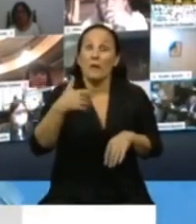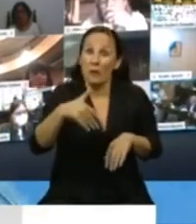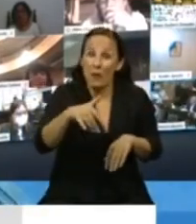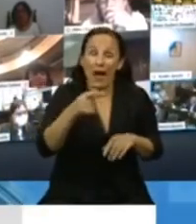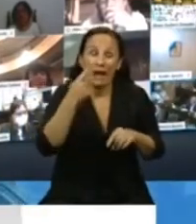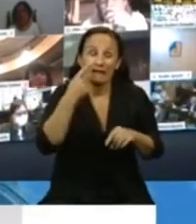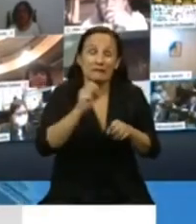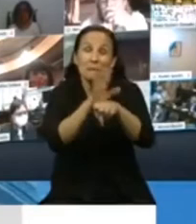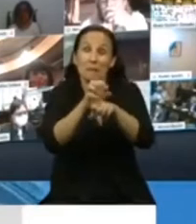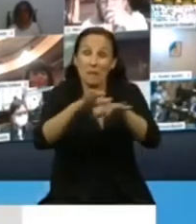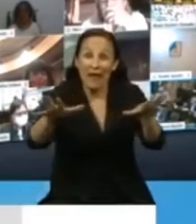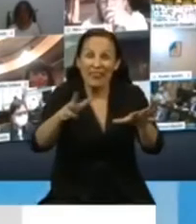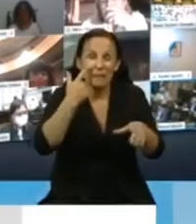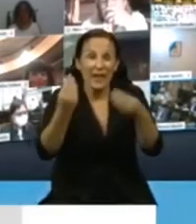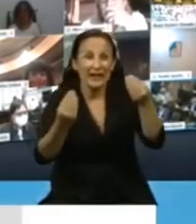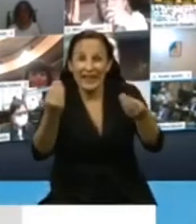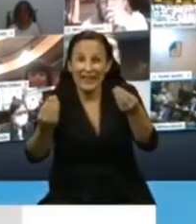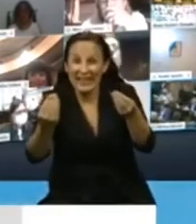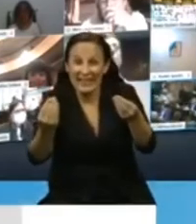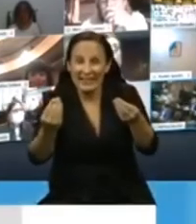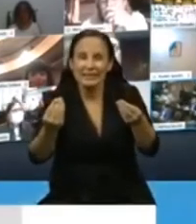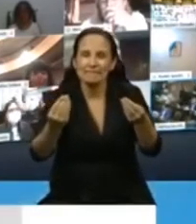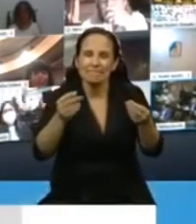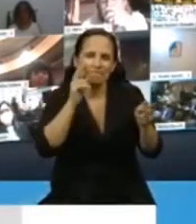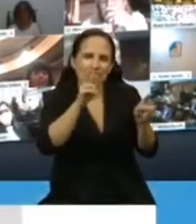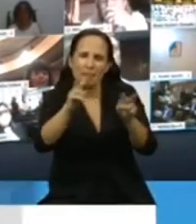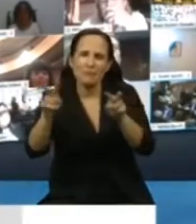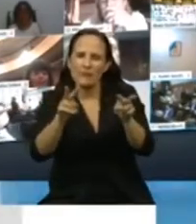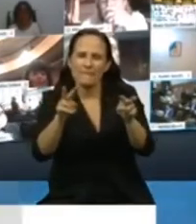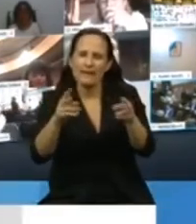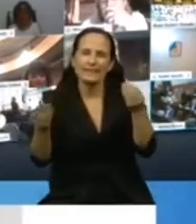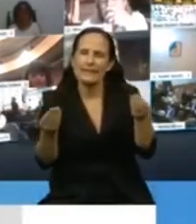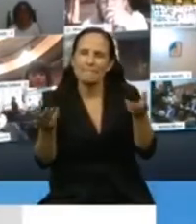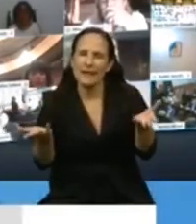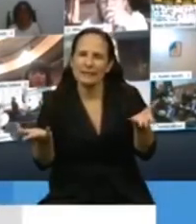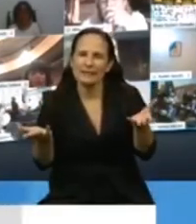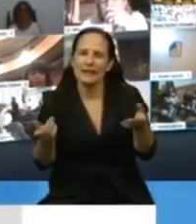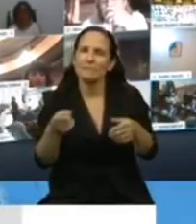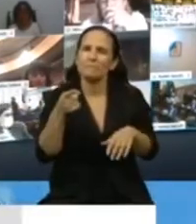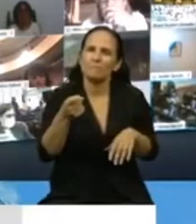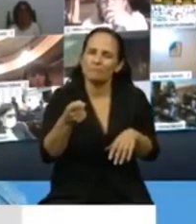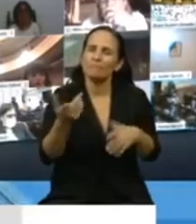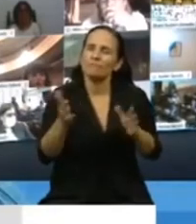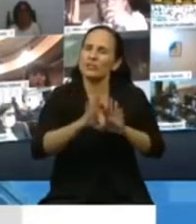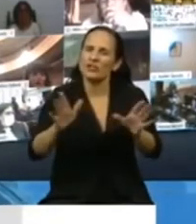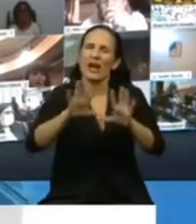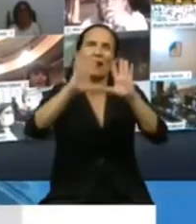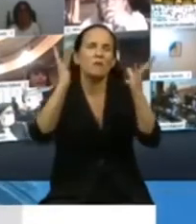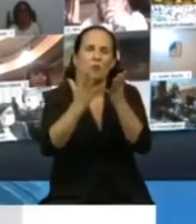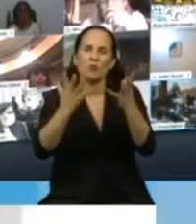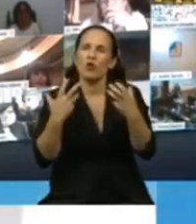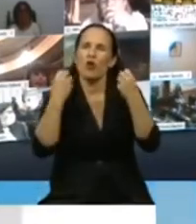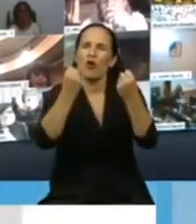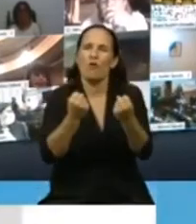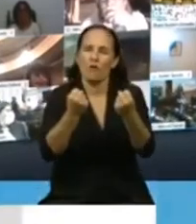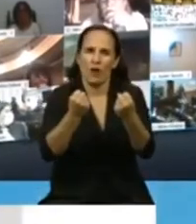pandemia diremos que millones de personas, al igual que ha sido el esfuerzo en todo el mundo, millones